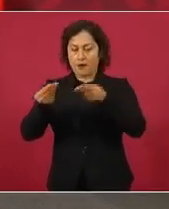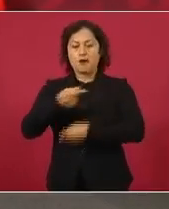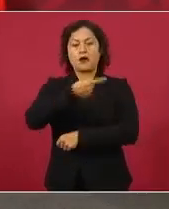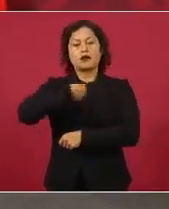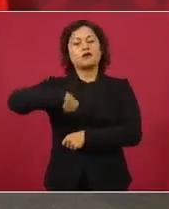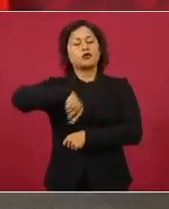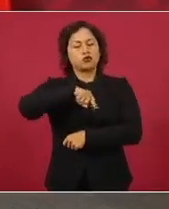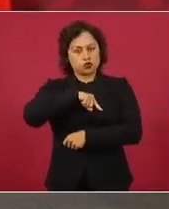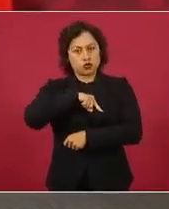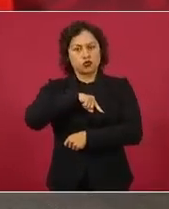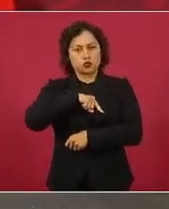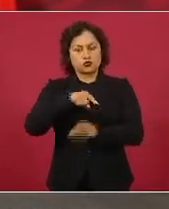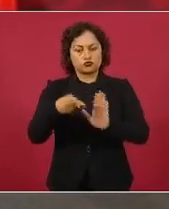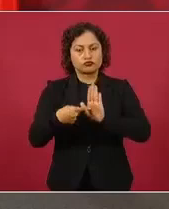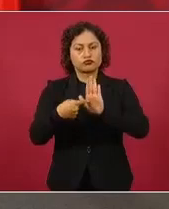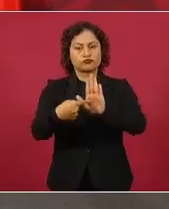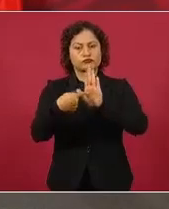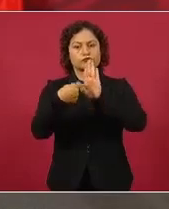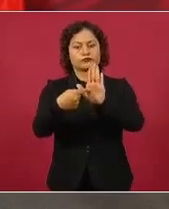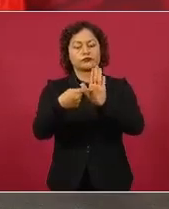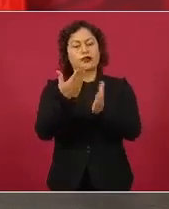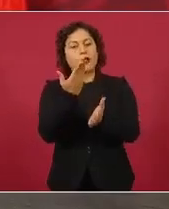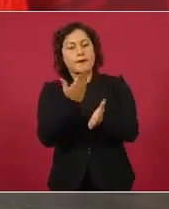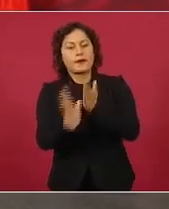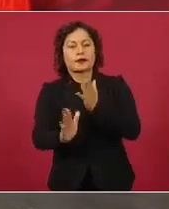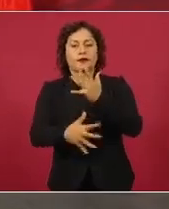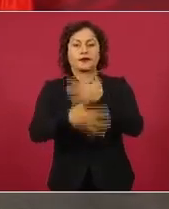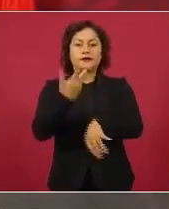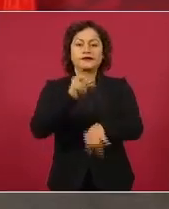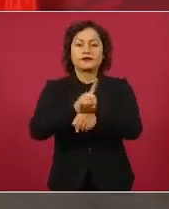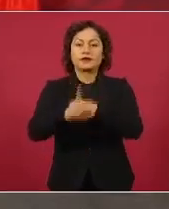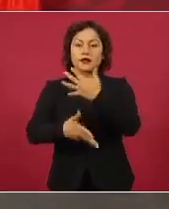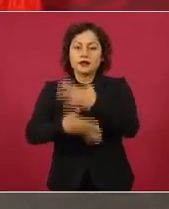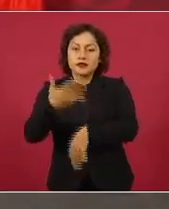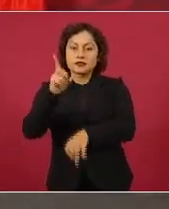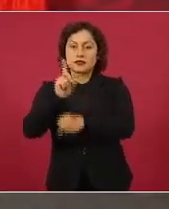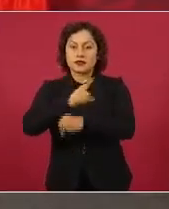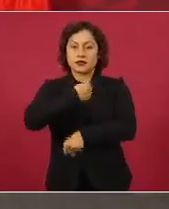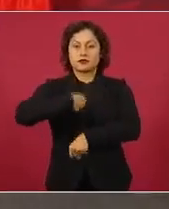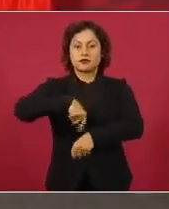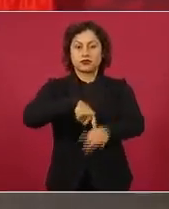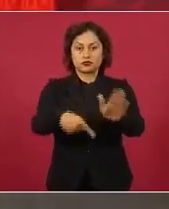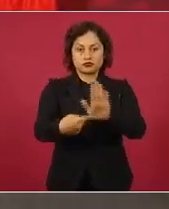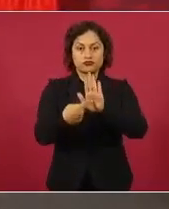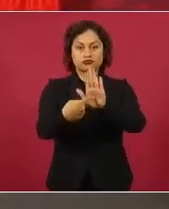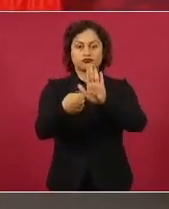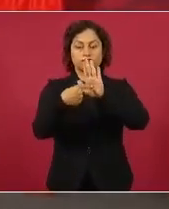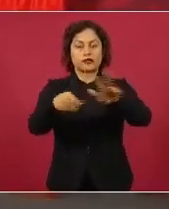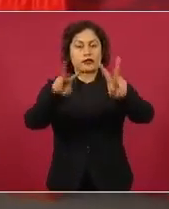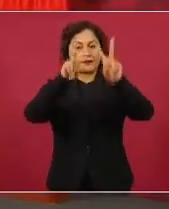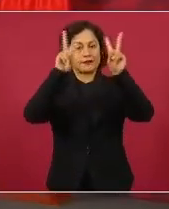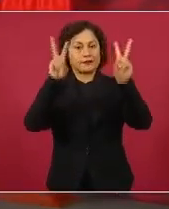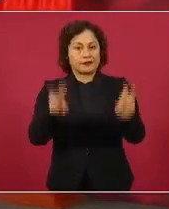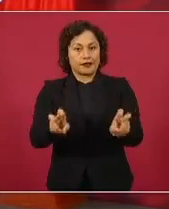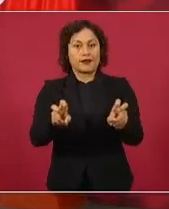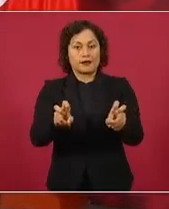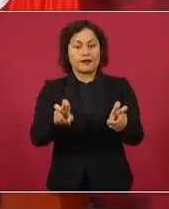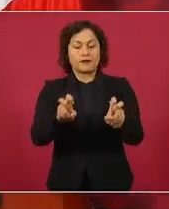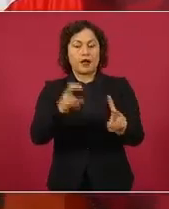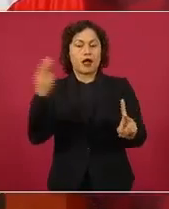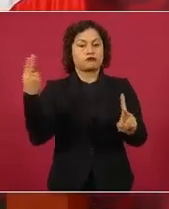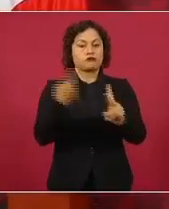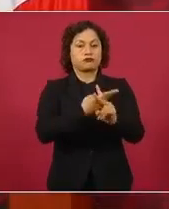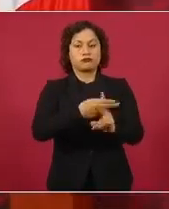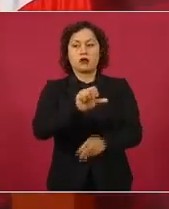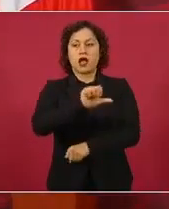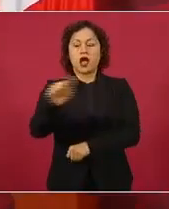15 días sobre asesinatos de periodistas,